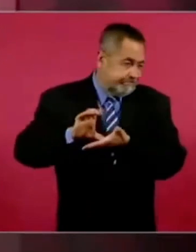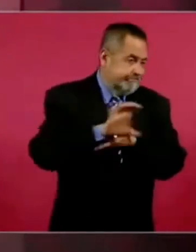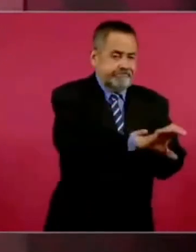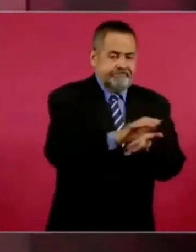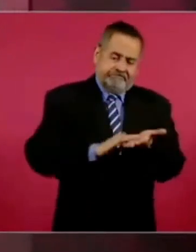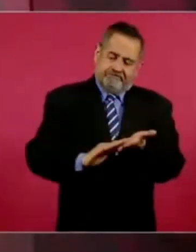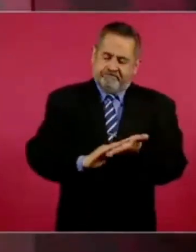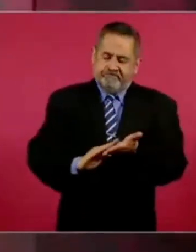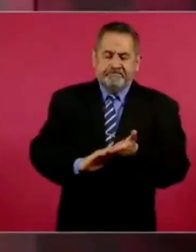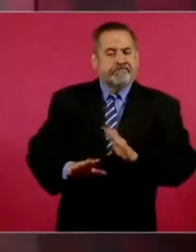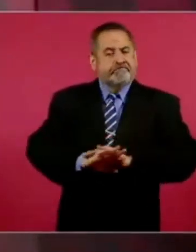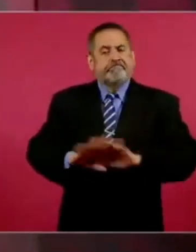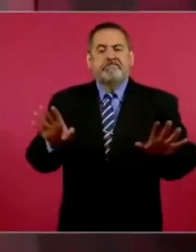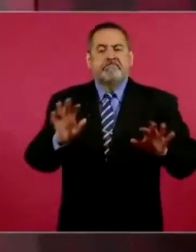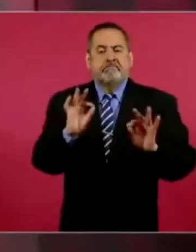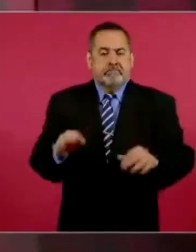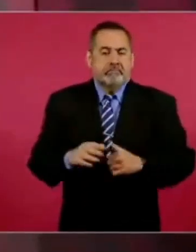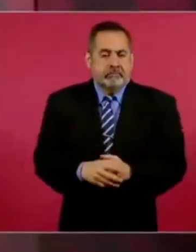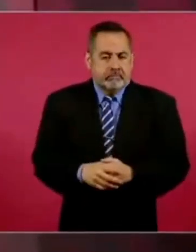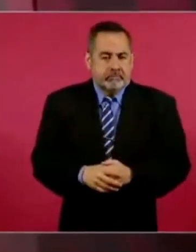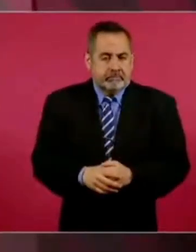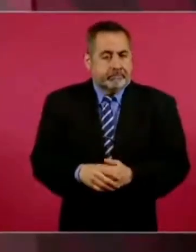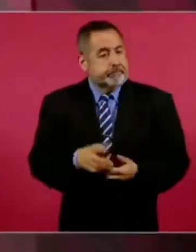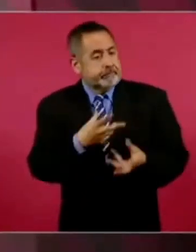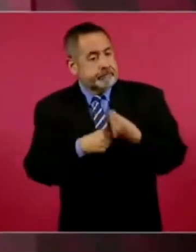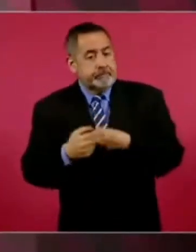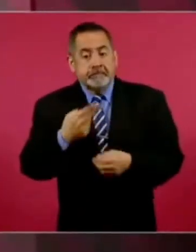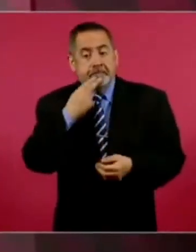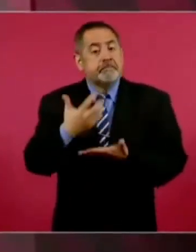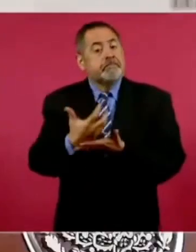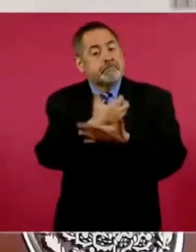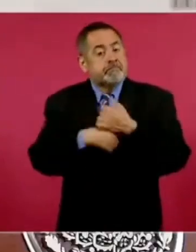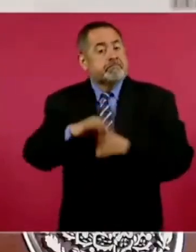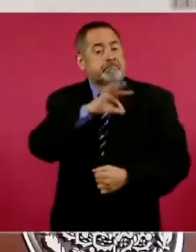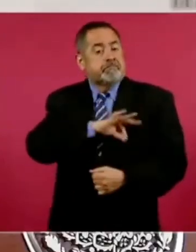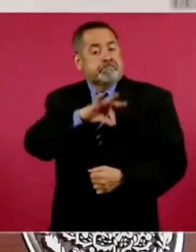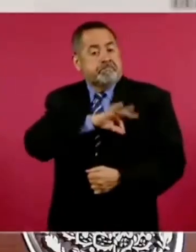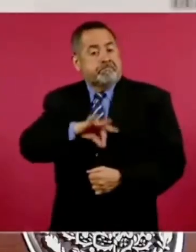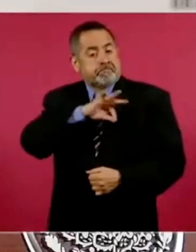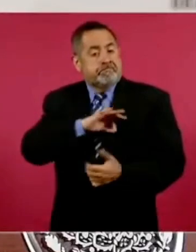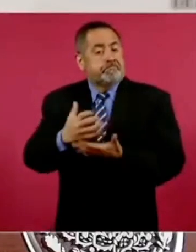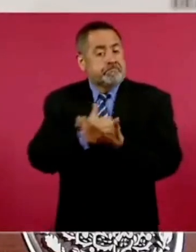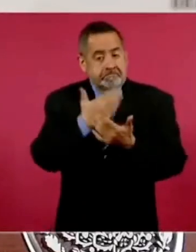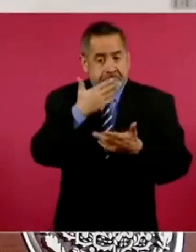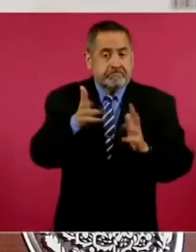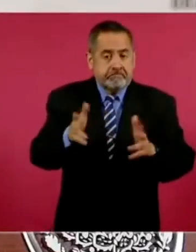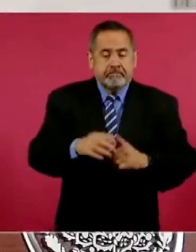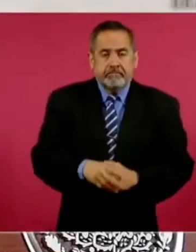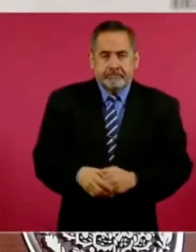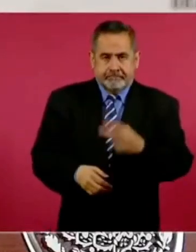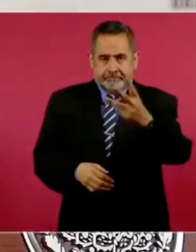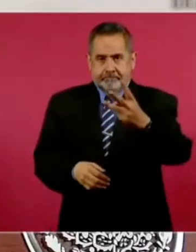tenemos utilidades. Entonces, son las tres opciones,